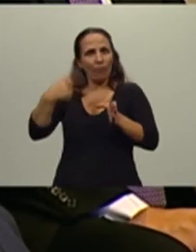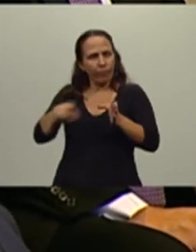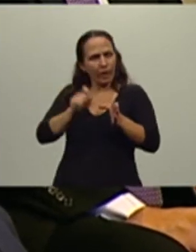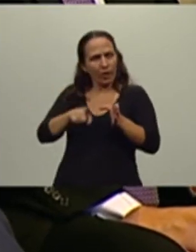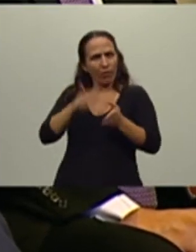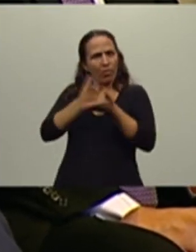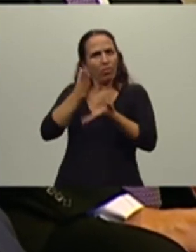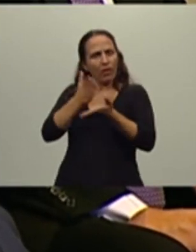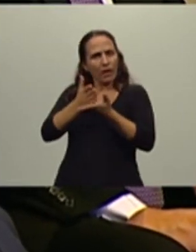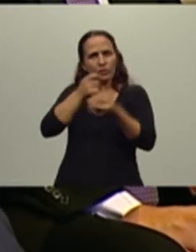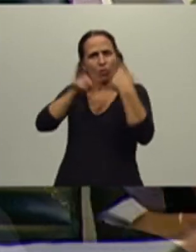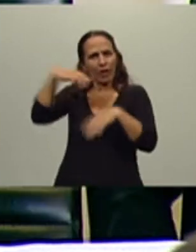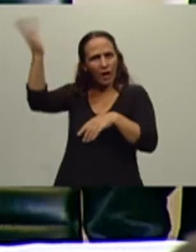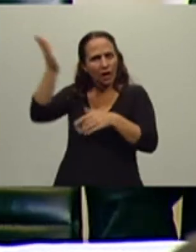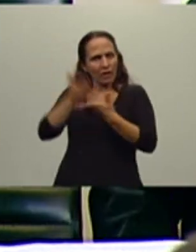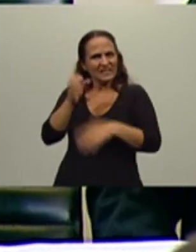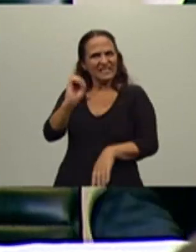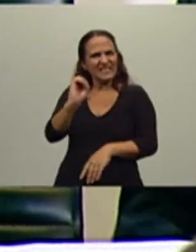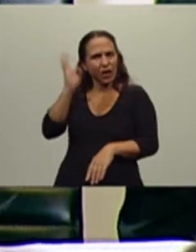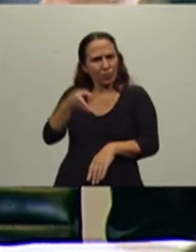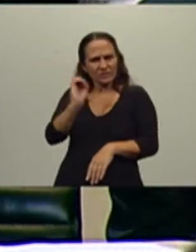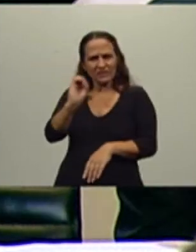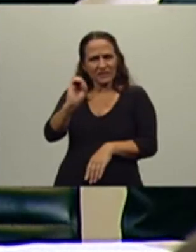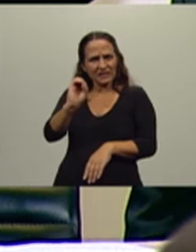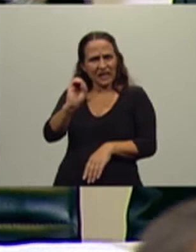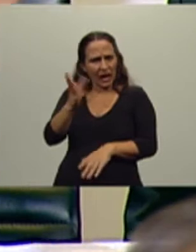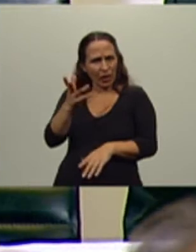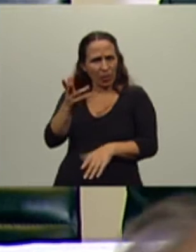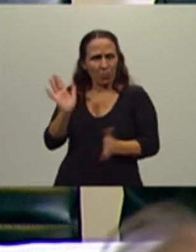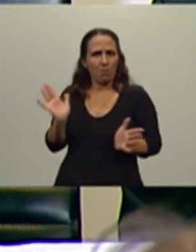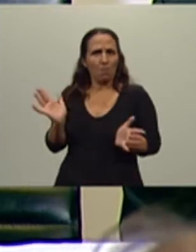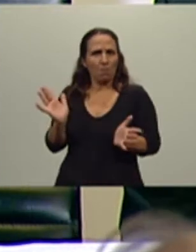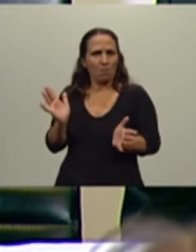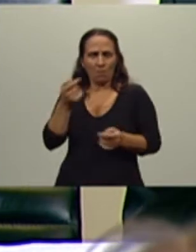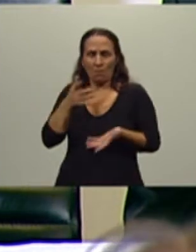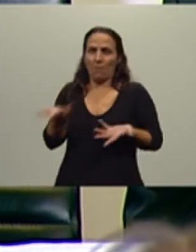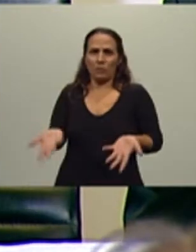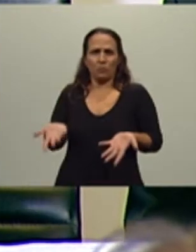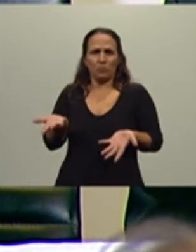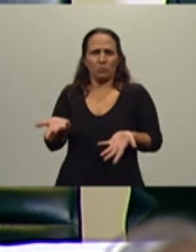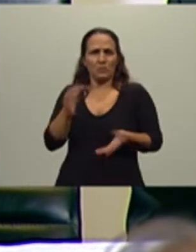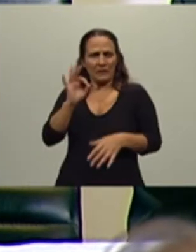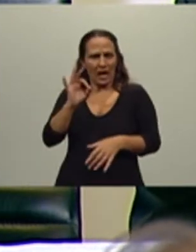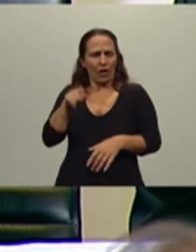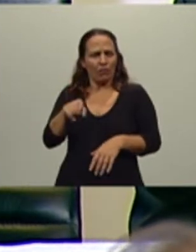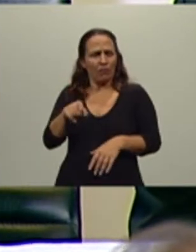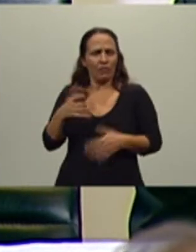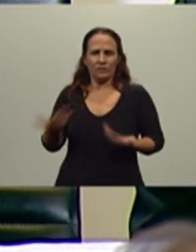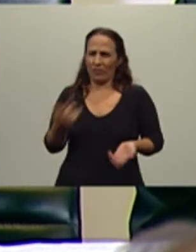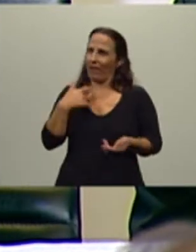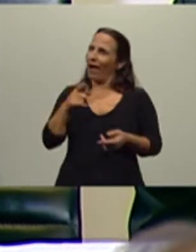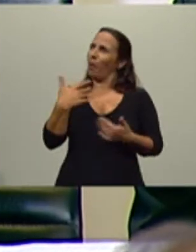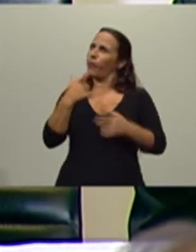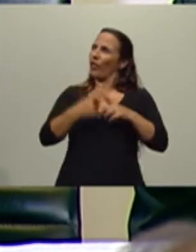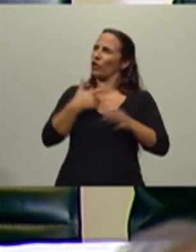los derechos, las alícuotas de exportación. Como verán, no todo es tan previsible, ni todo hace tan juego con